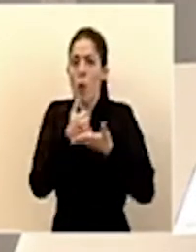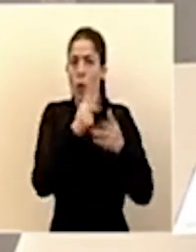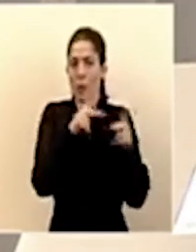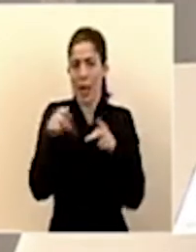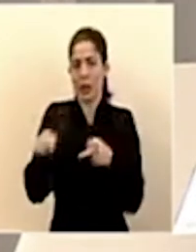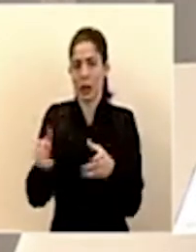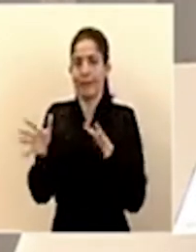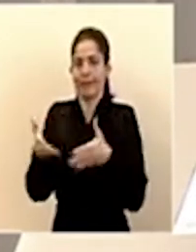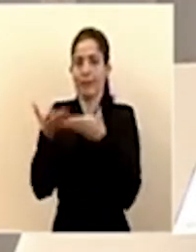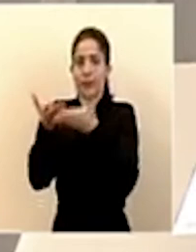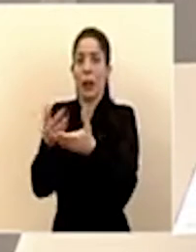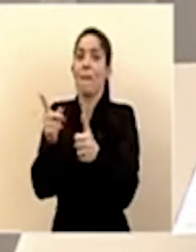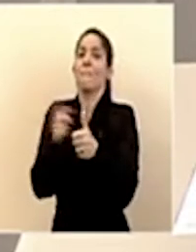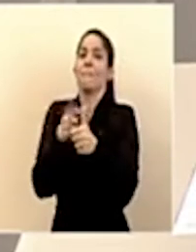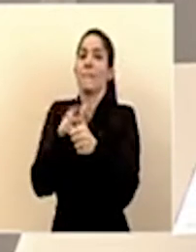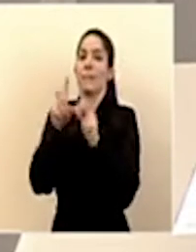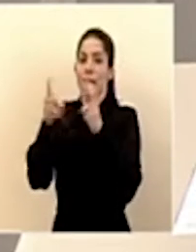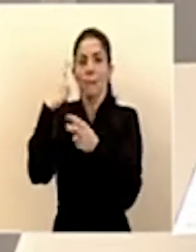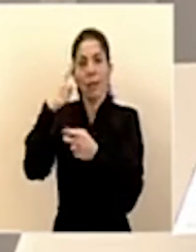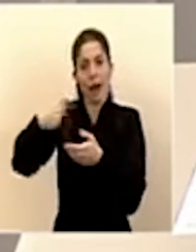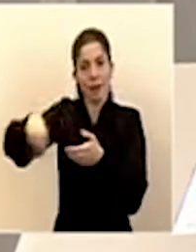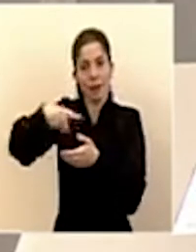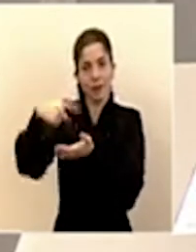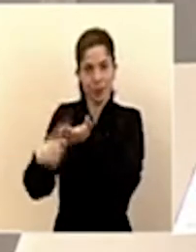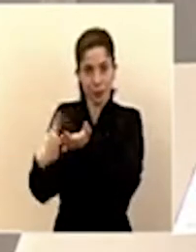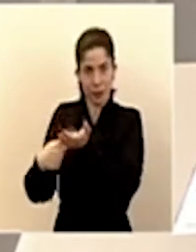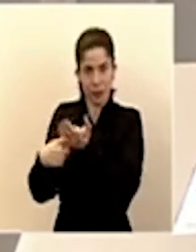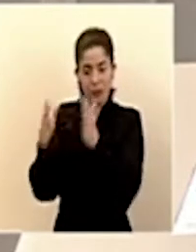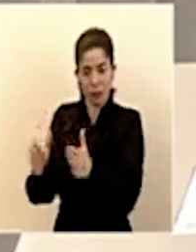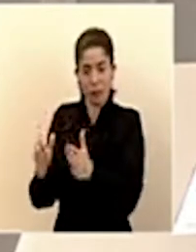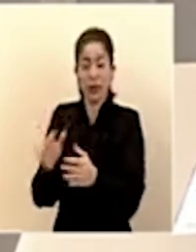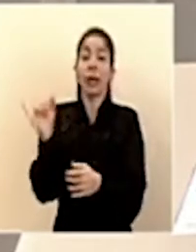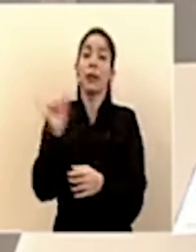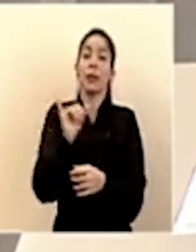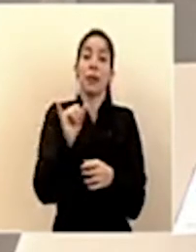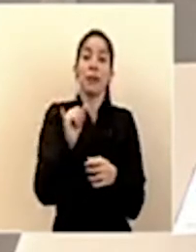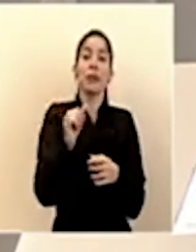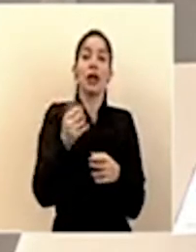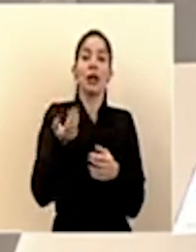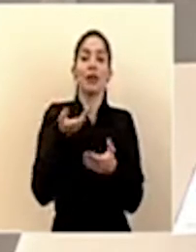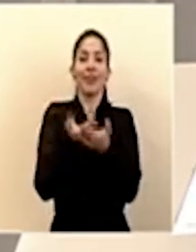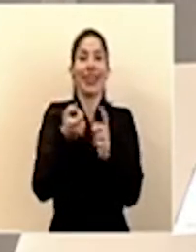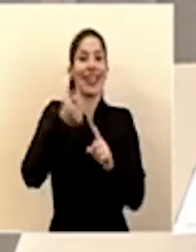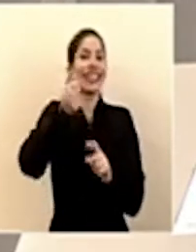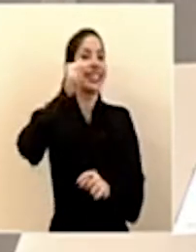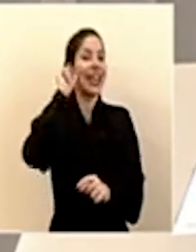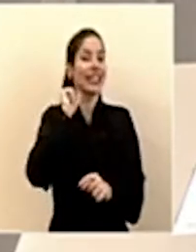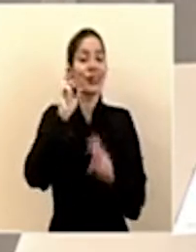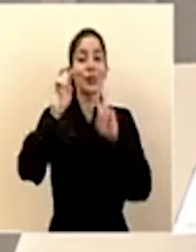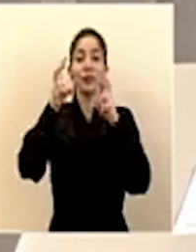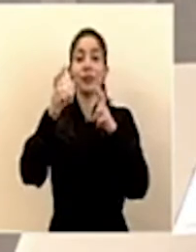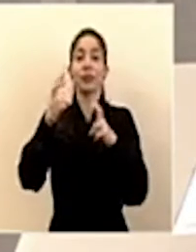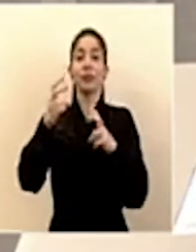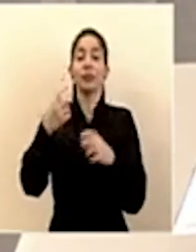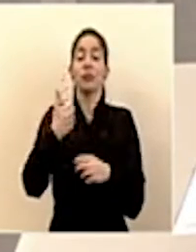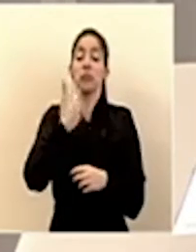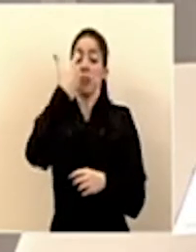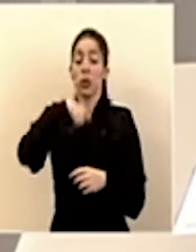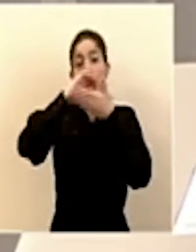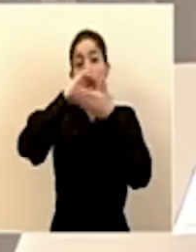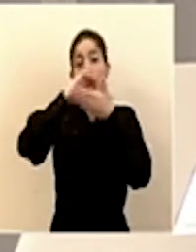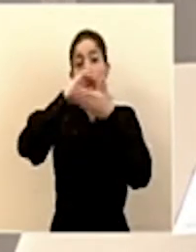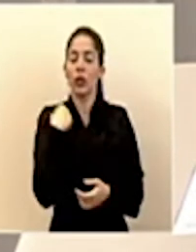Y será un primer abordaje. Ponemos en la mesa, como se puso desde ayer, el tema de la contribución solidaria,